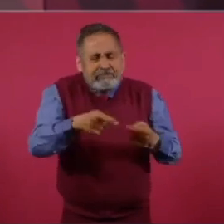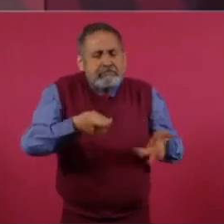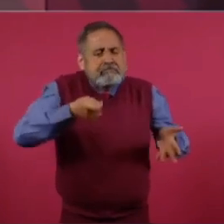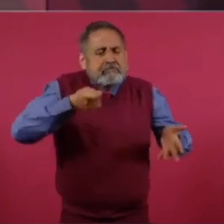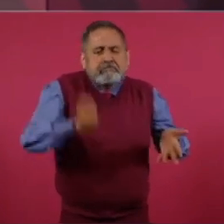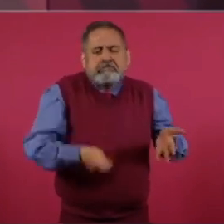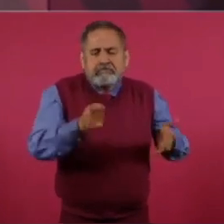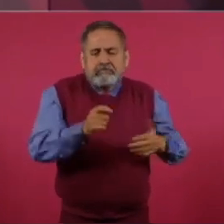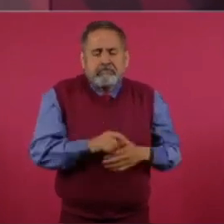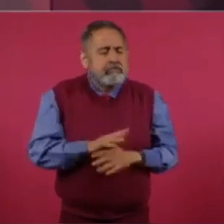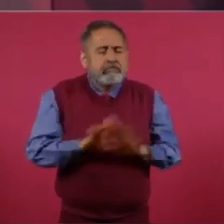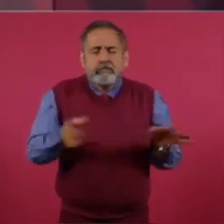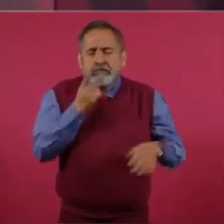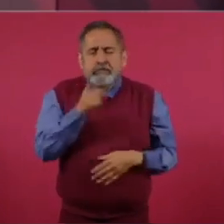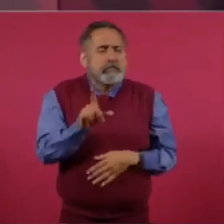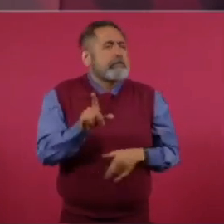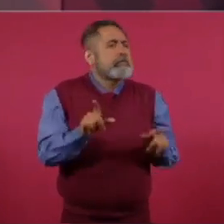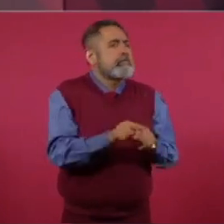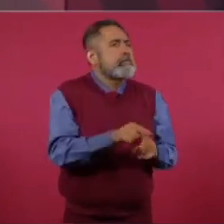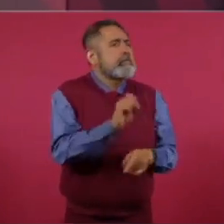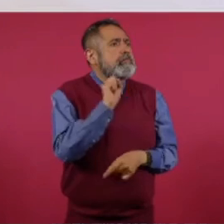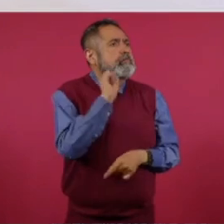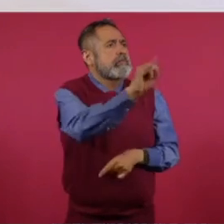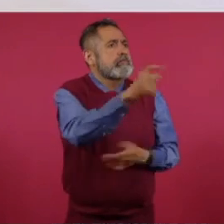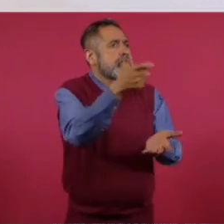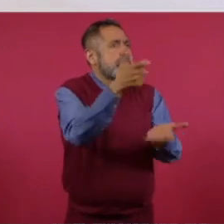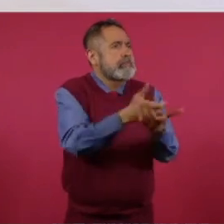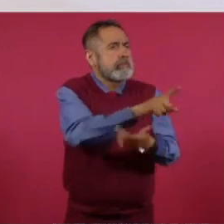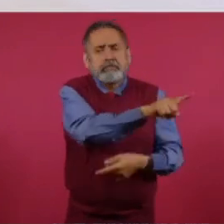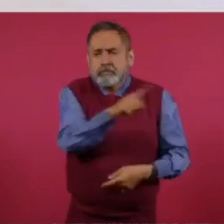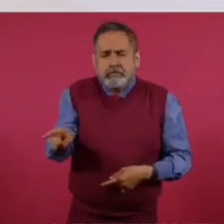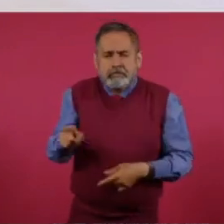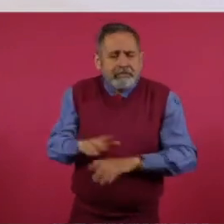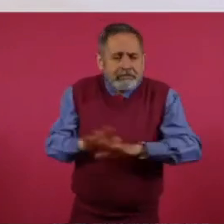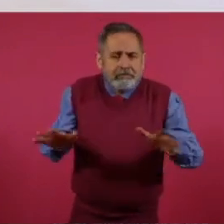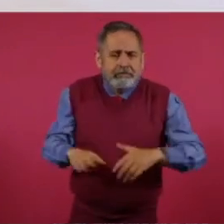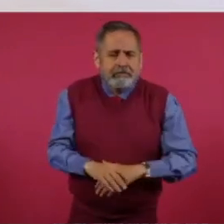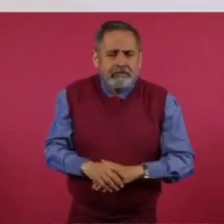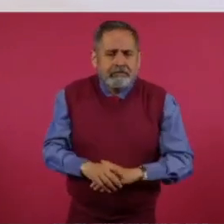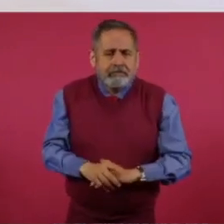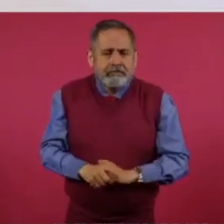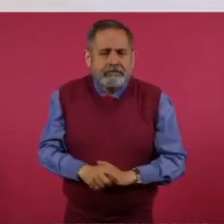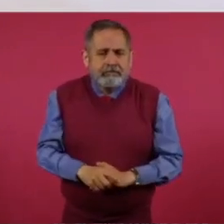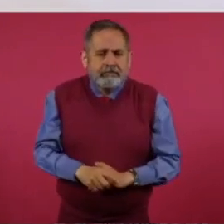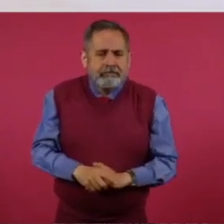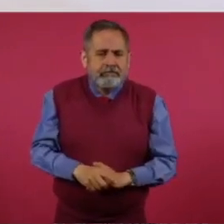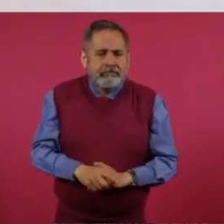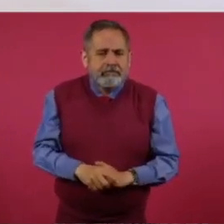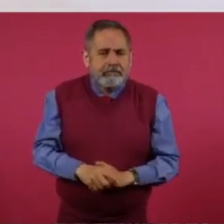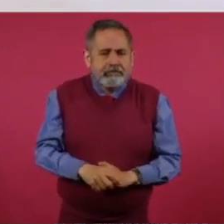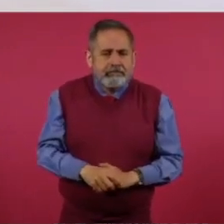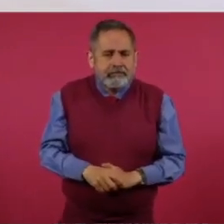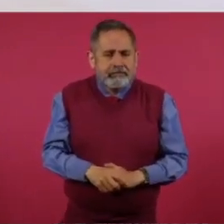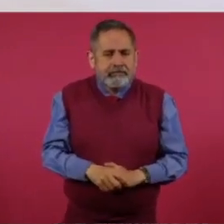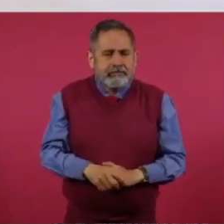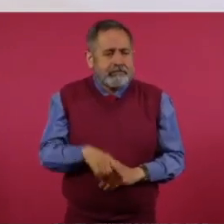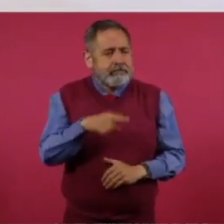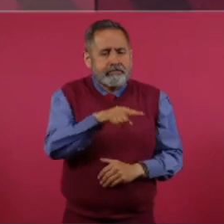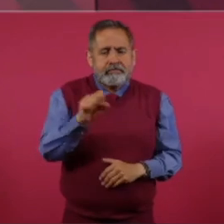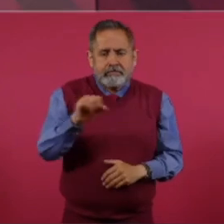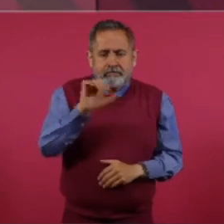más es de decir no le corresponde a la Corte.